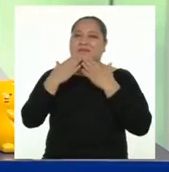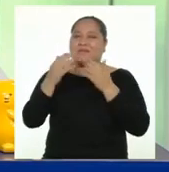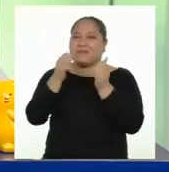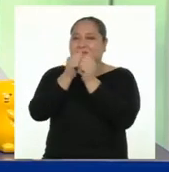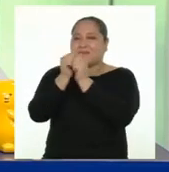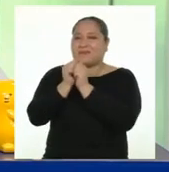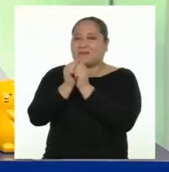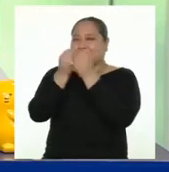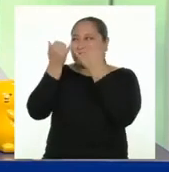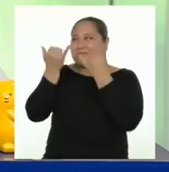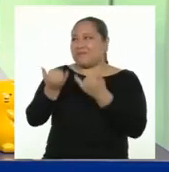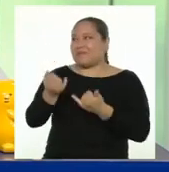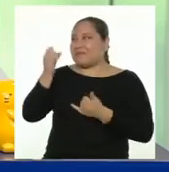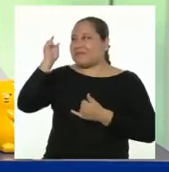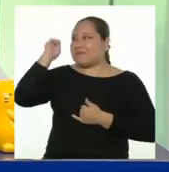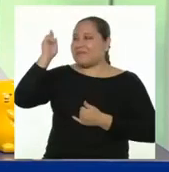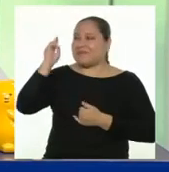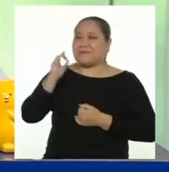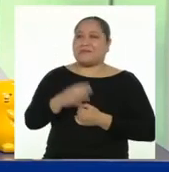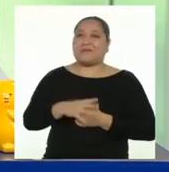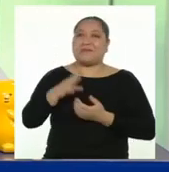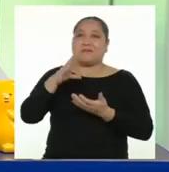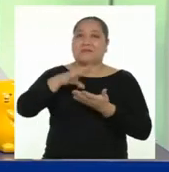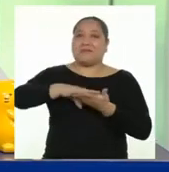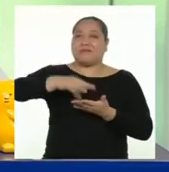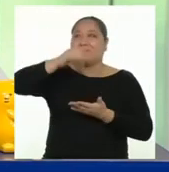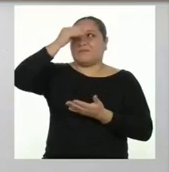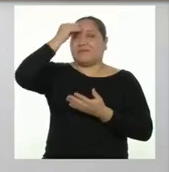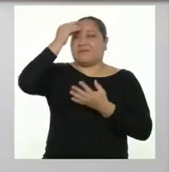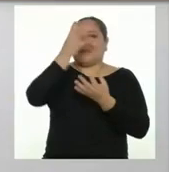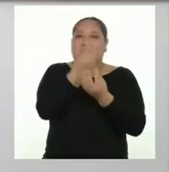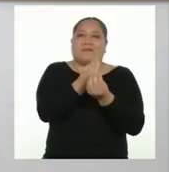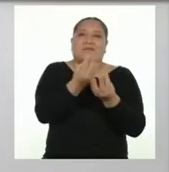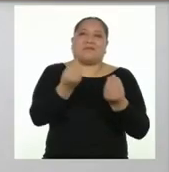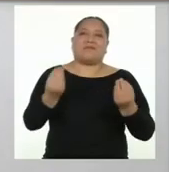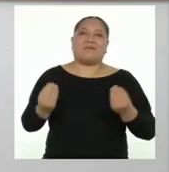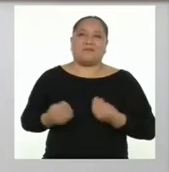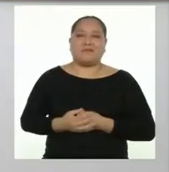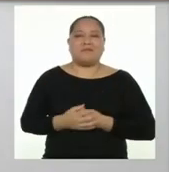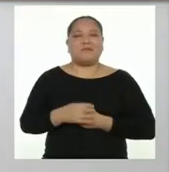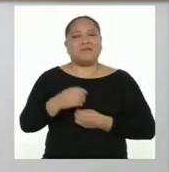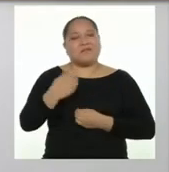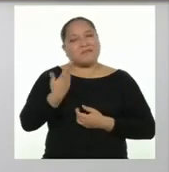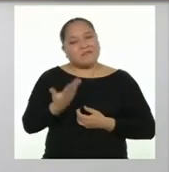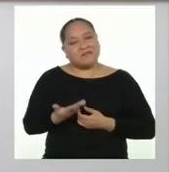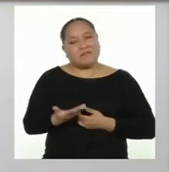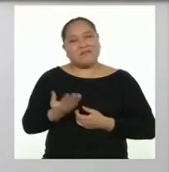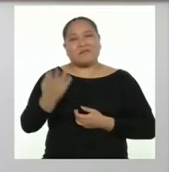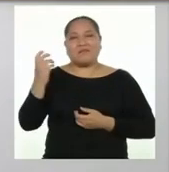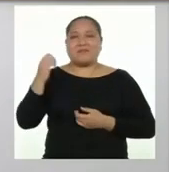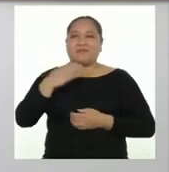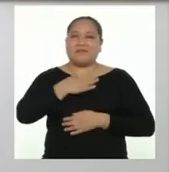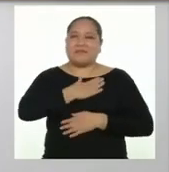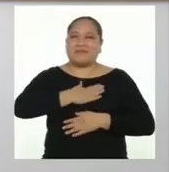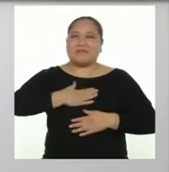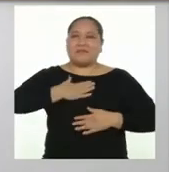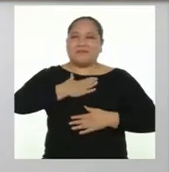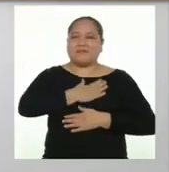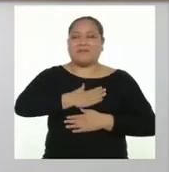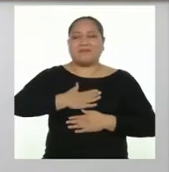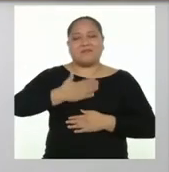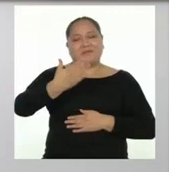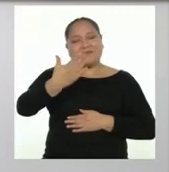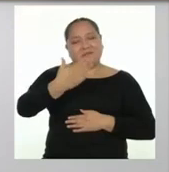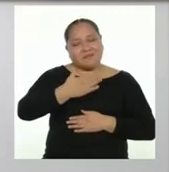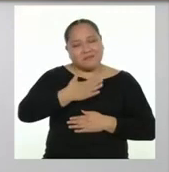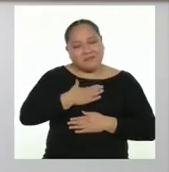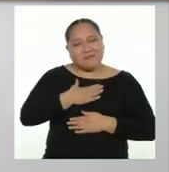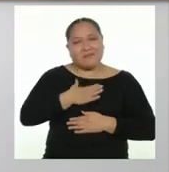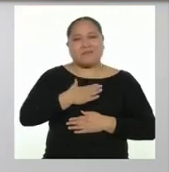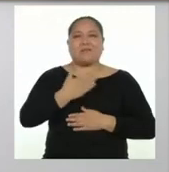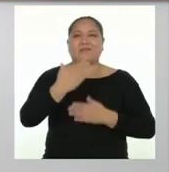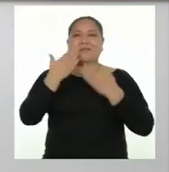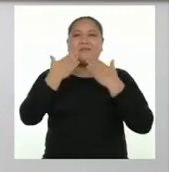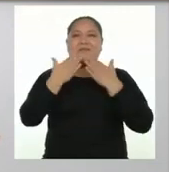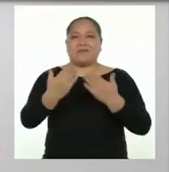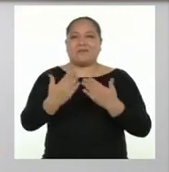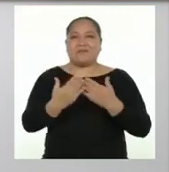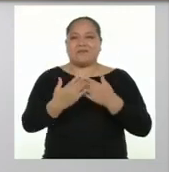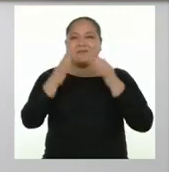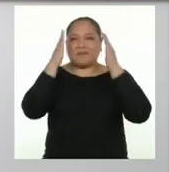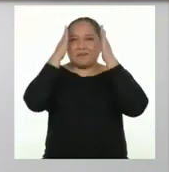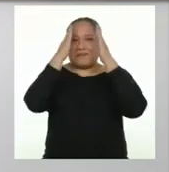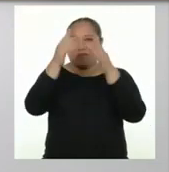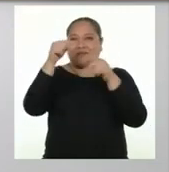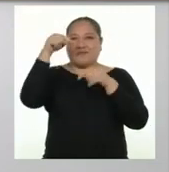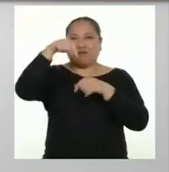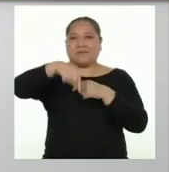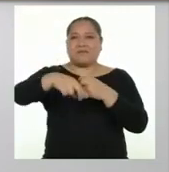acompañarnos el día de hoy, profesora. Hemos aprendido bastante. Como siempre, el gusto es realmente mío. Gracias